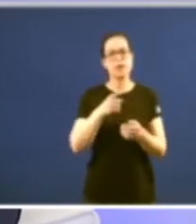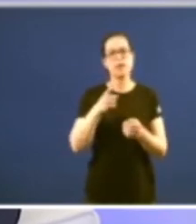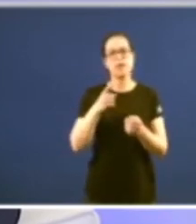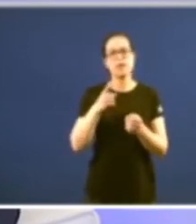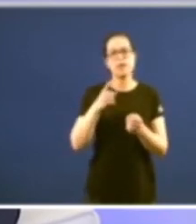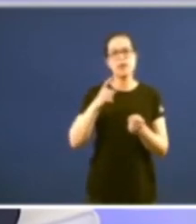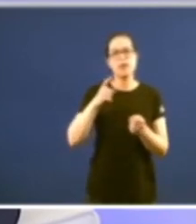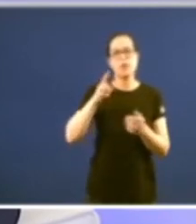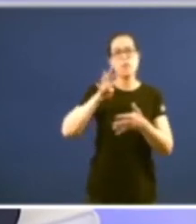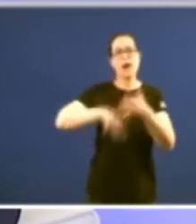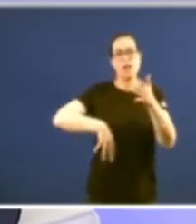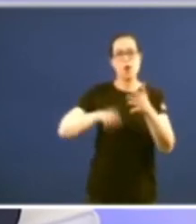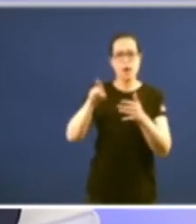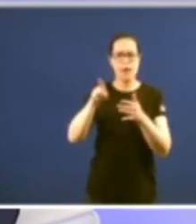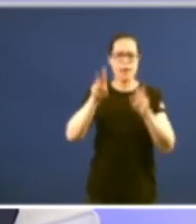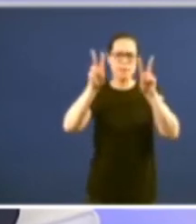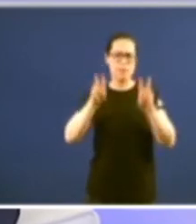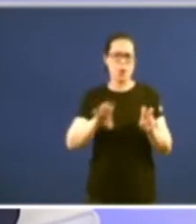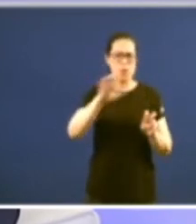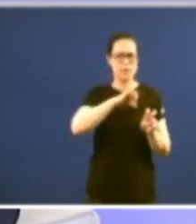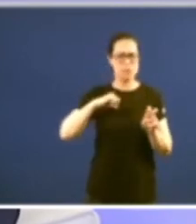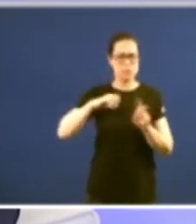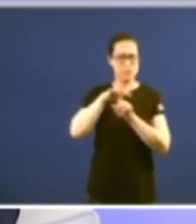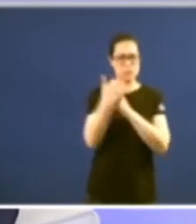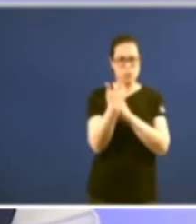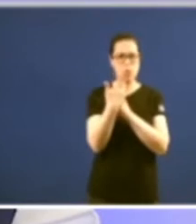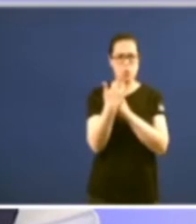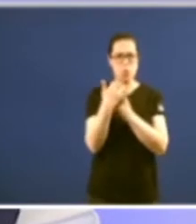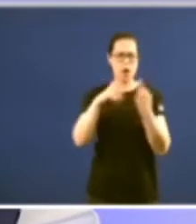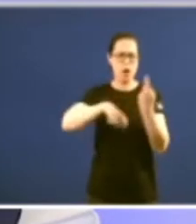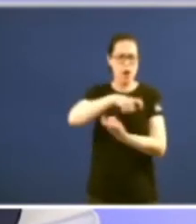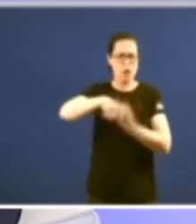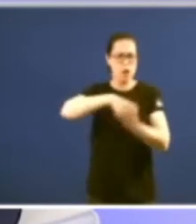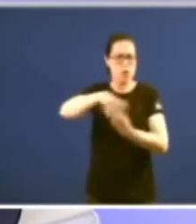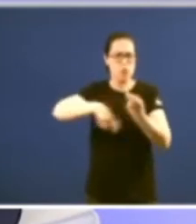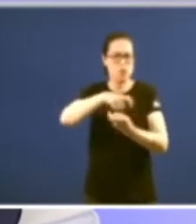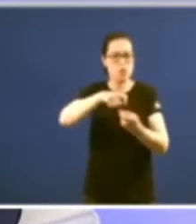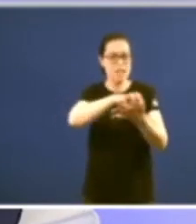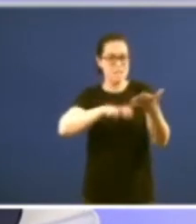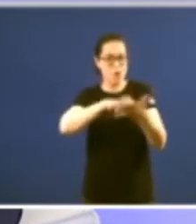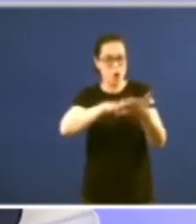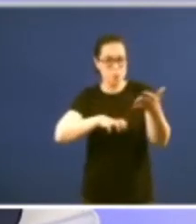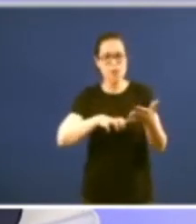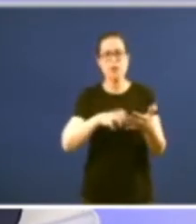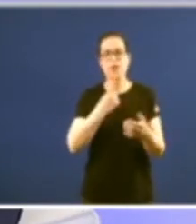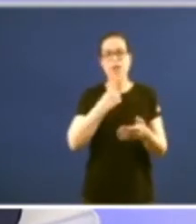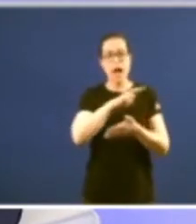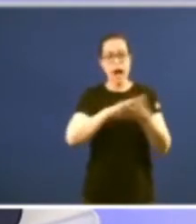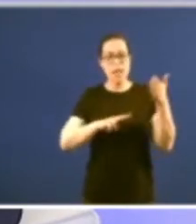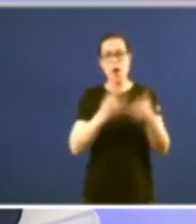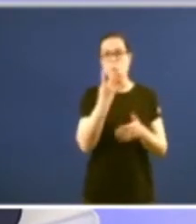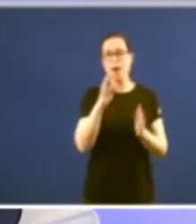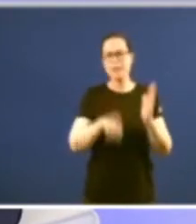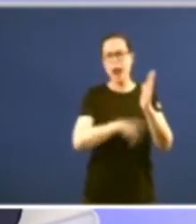un informe de comunidades autónomas e a media por legislatura a media que en Galicia aprobou 40 leixes